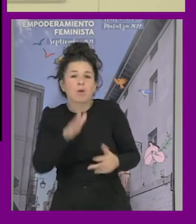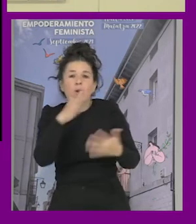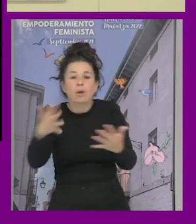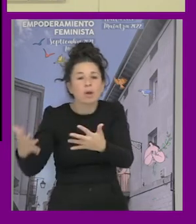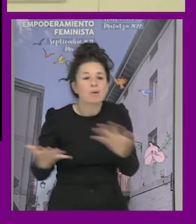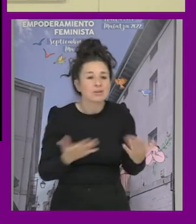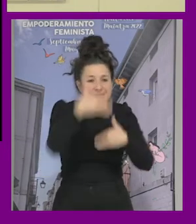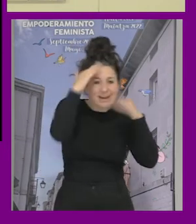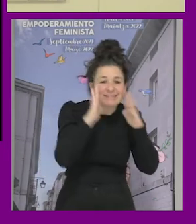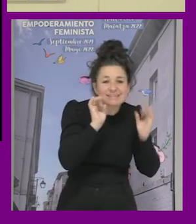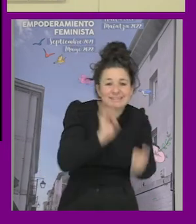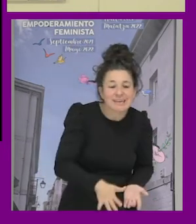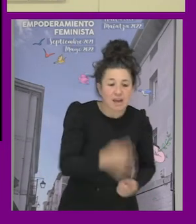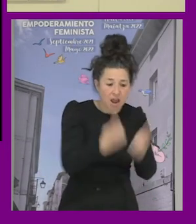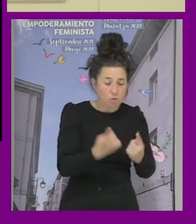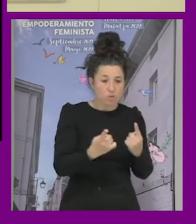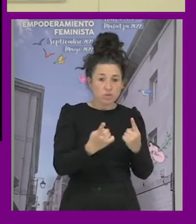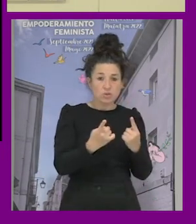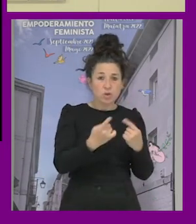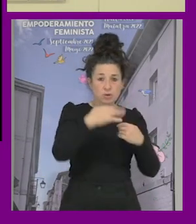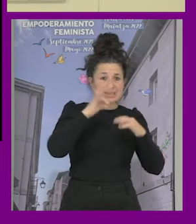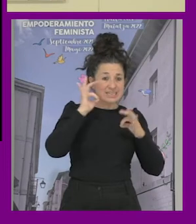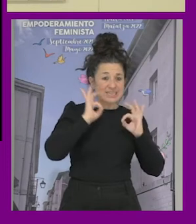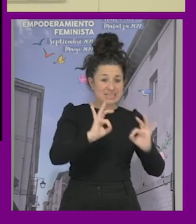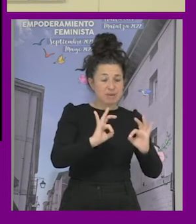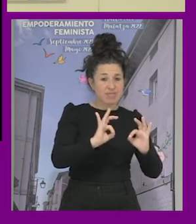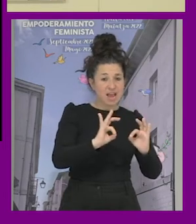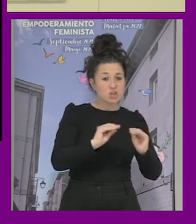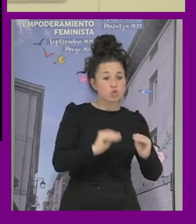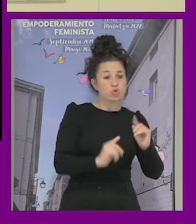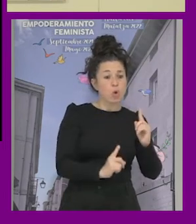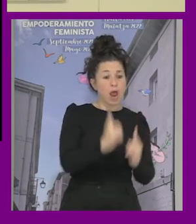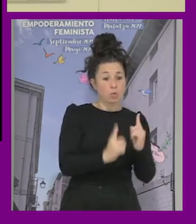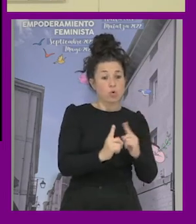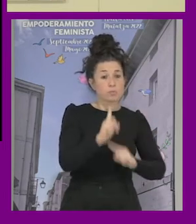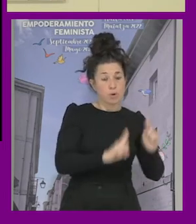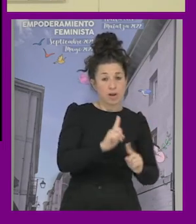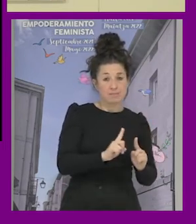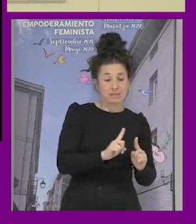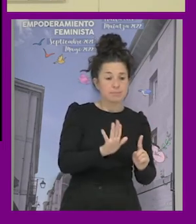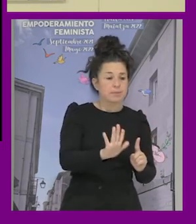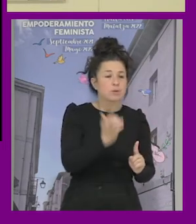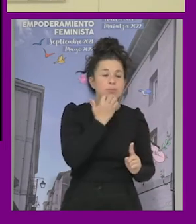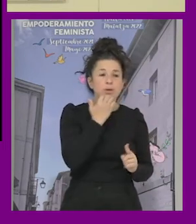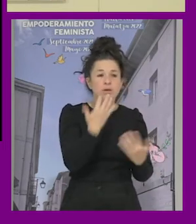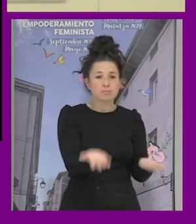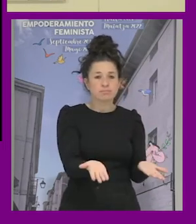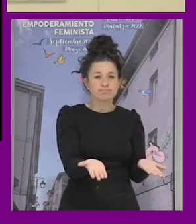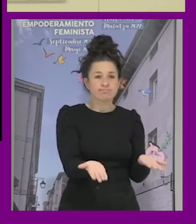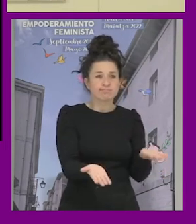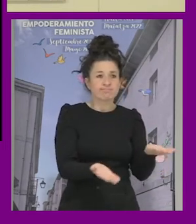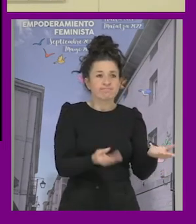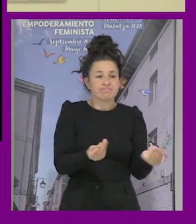una parte de la problemática pero quizá la gente que trabaja temas de de origen